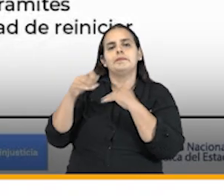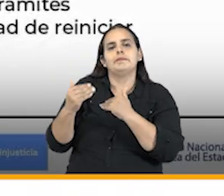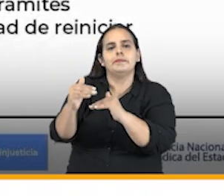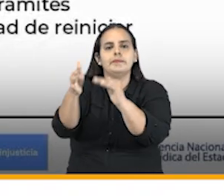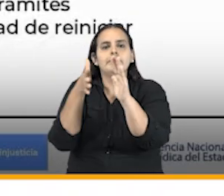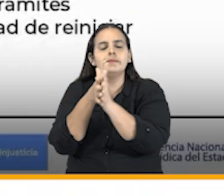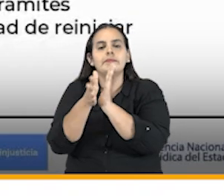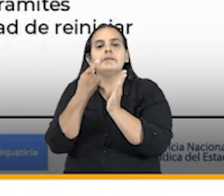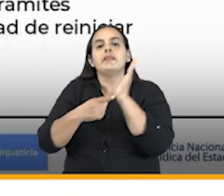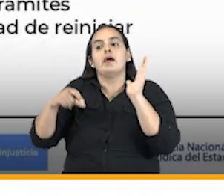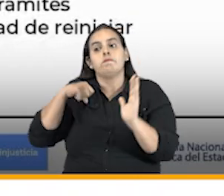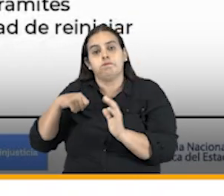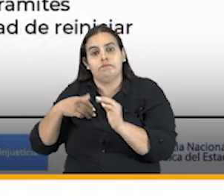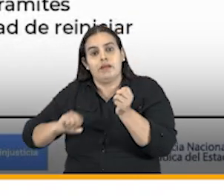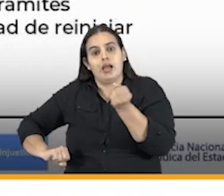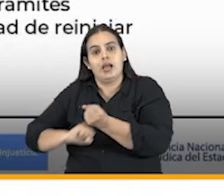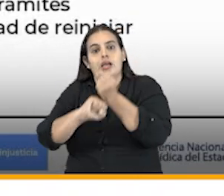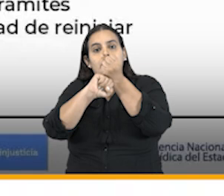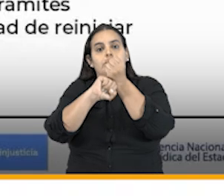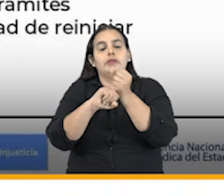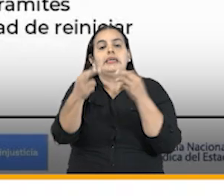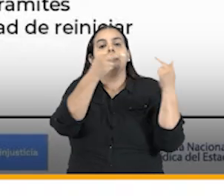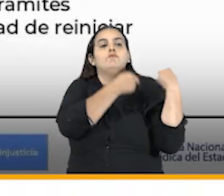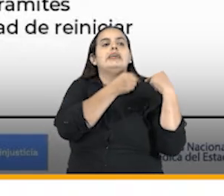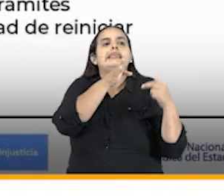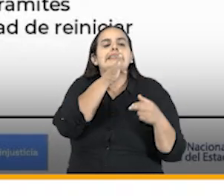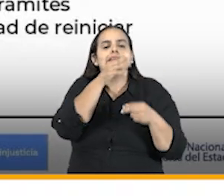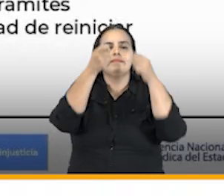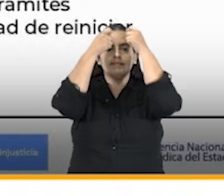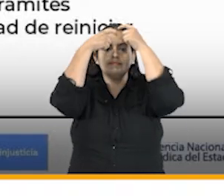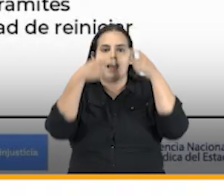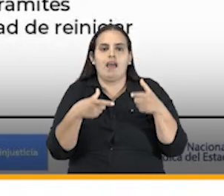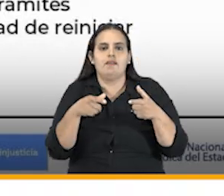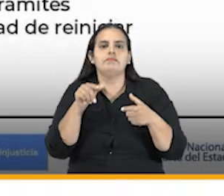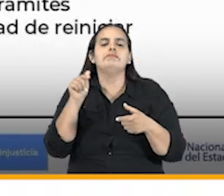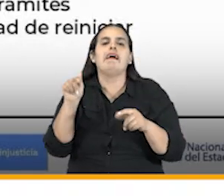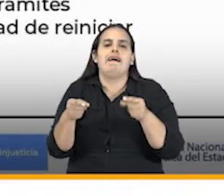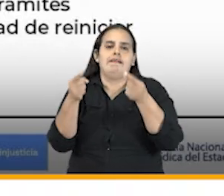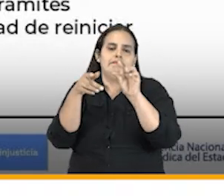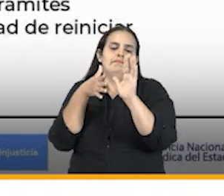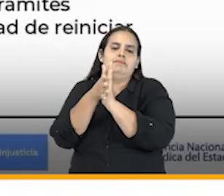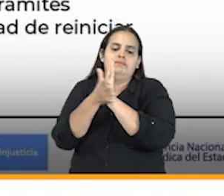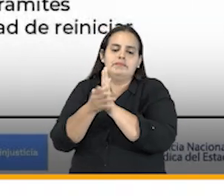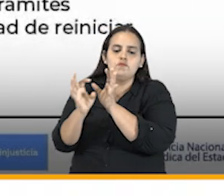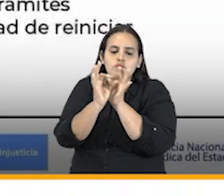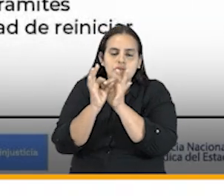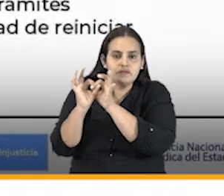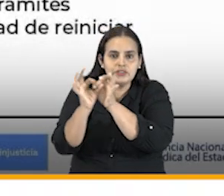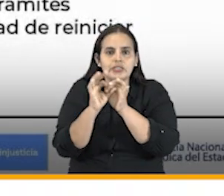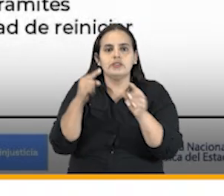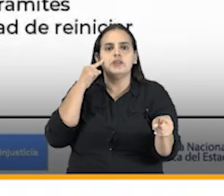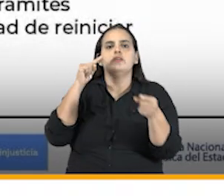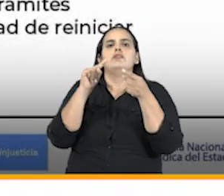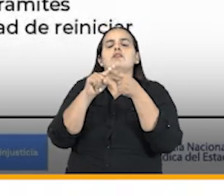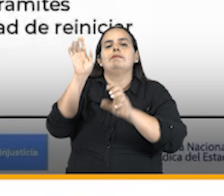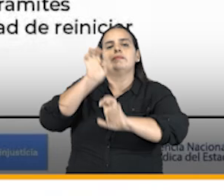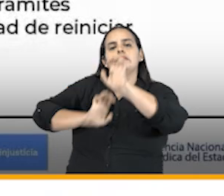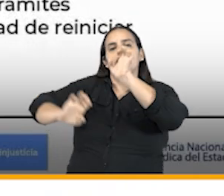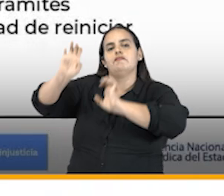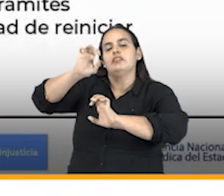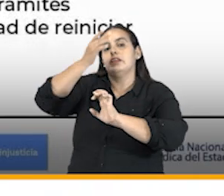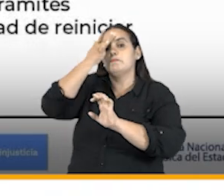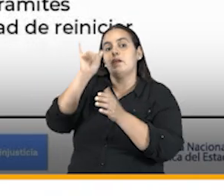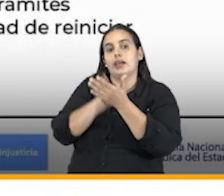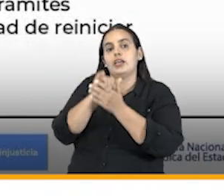procesos en los que se persigue la declaratoria de responsabilidad del Estado con esta sentencia de unificación que logramos defender